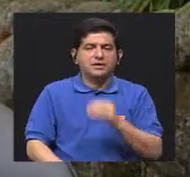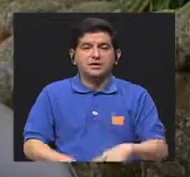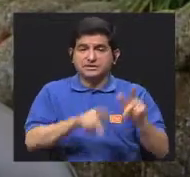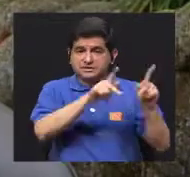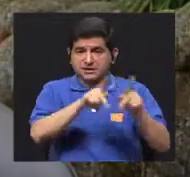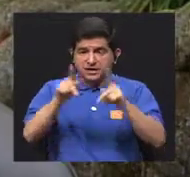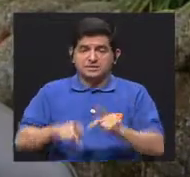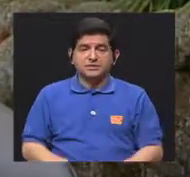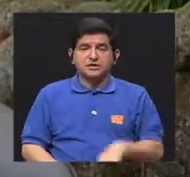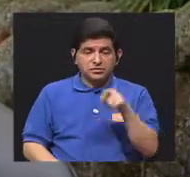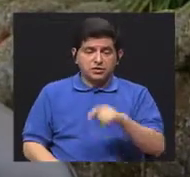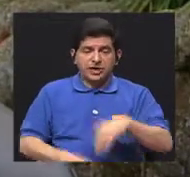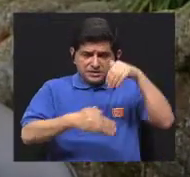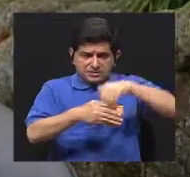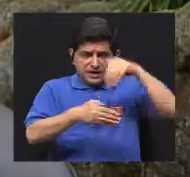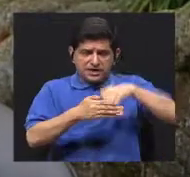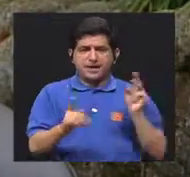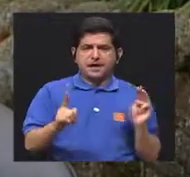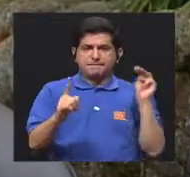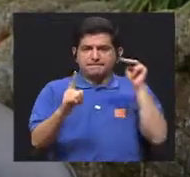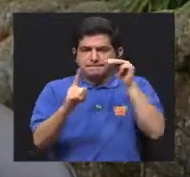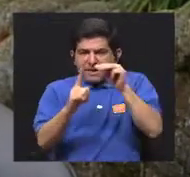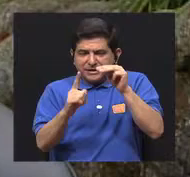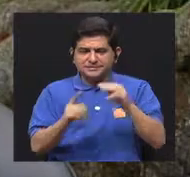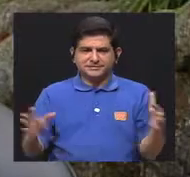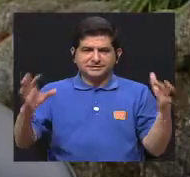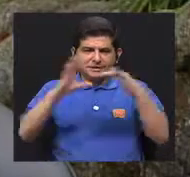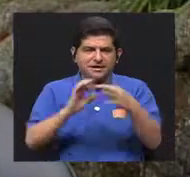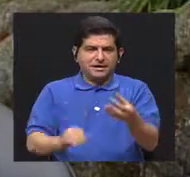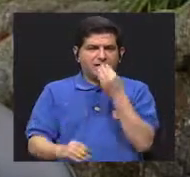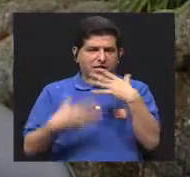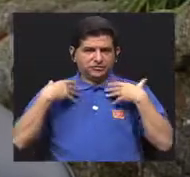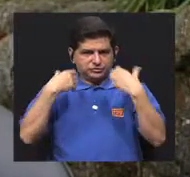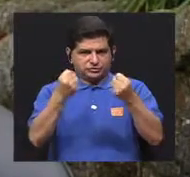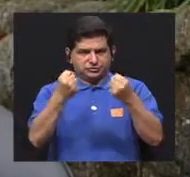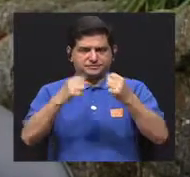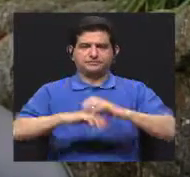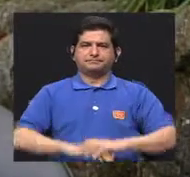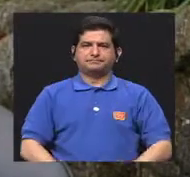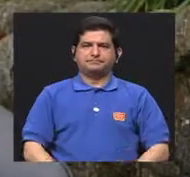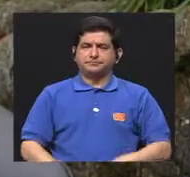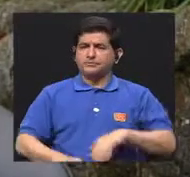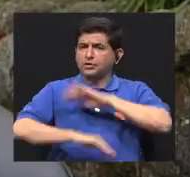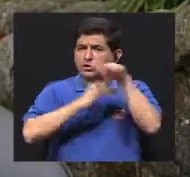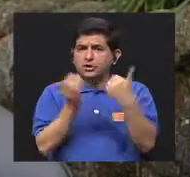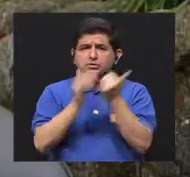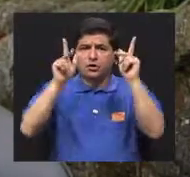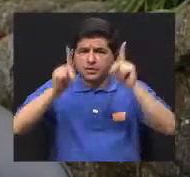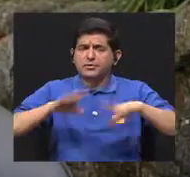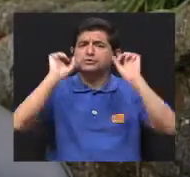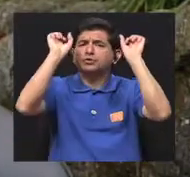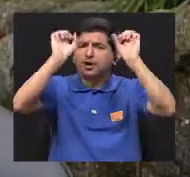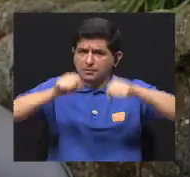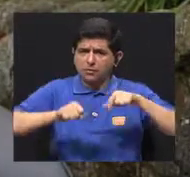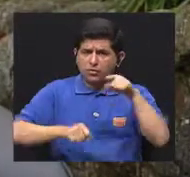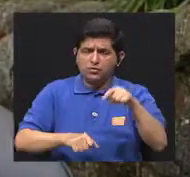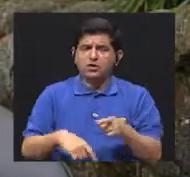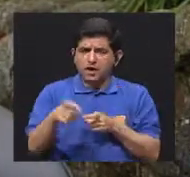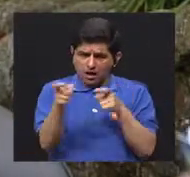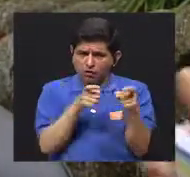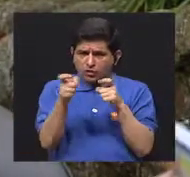al monitorear, al registrar sus metas relacionadas con alimentación saludable. ¿Cualquier persona la puede